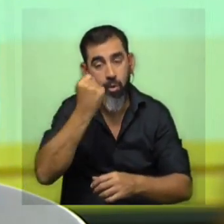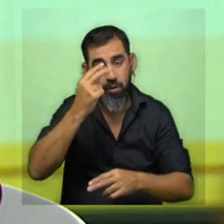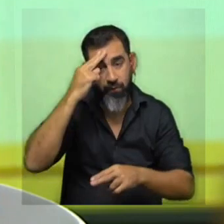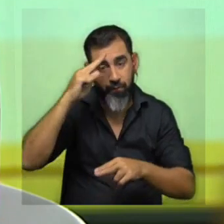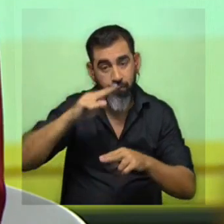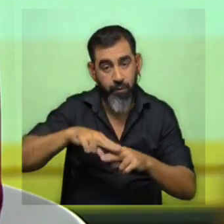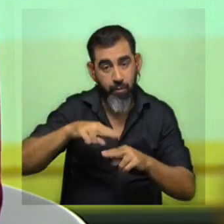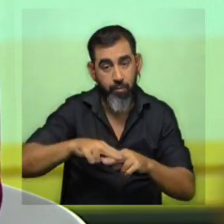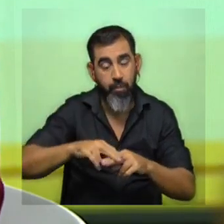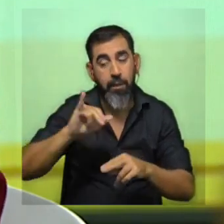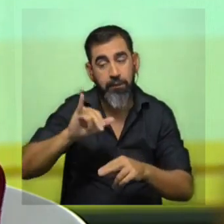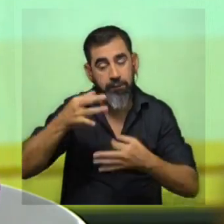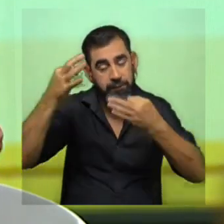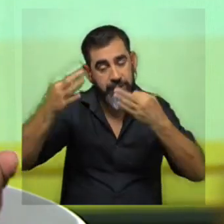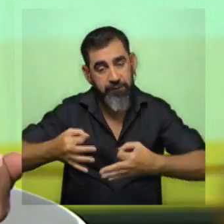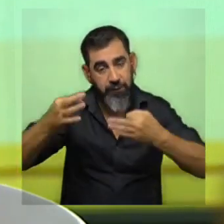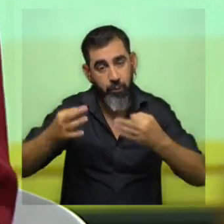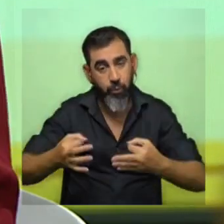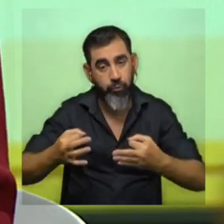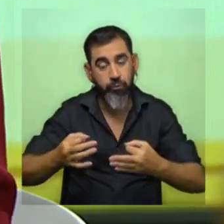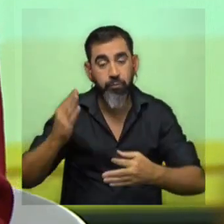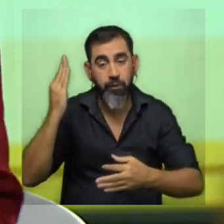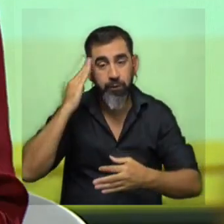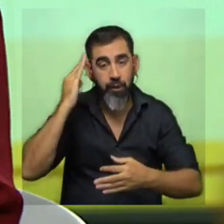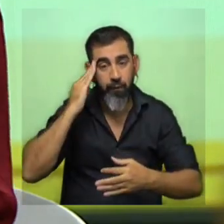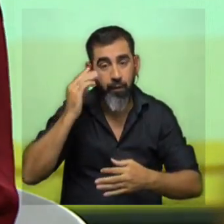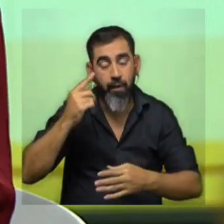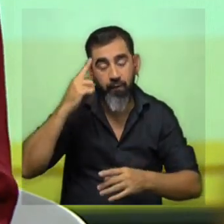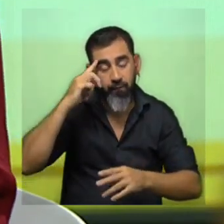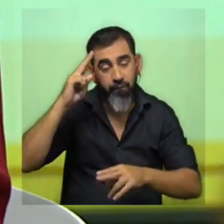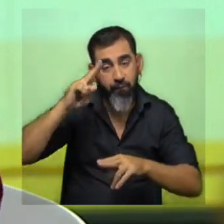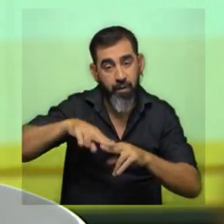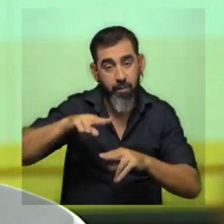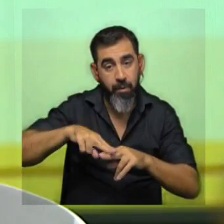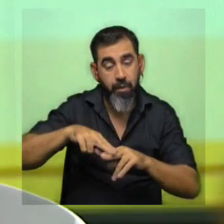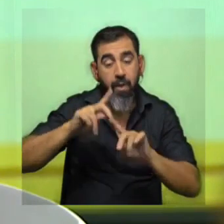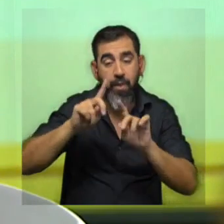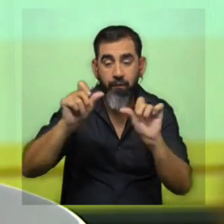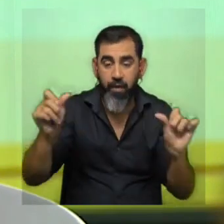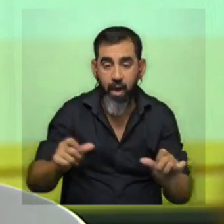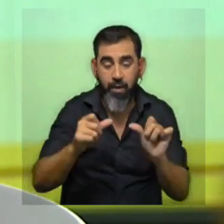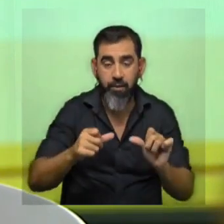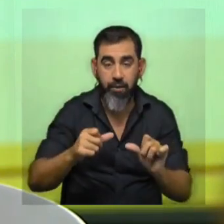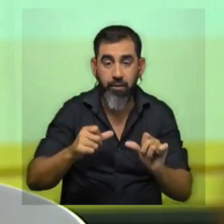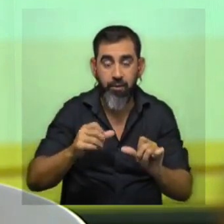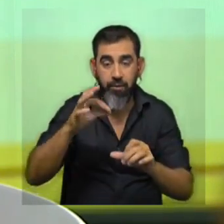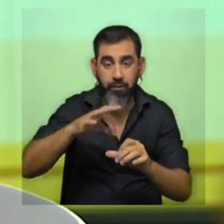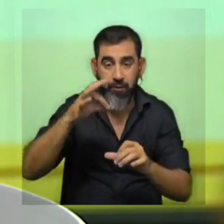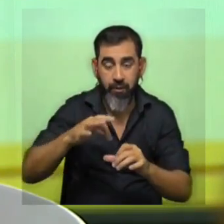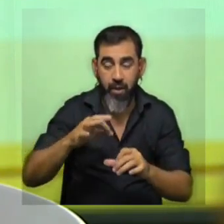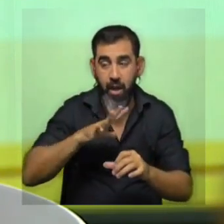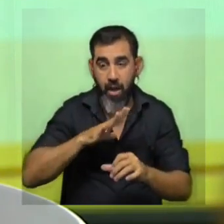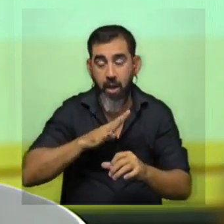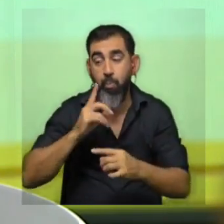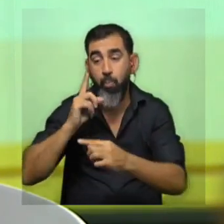sí tenemos cierta seguridad porque uno para saber si su gato tiene BIF o BLEF tiene que hacerle el test entonces si la gente me dice mi gato tiene BLEF o es BLEF